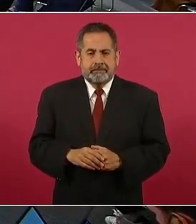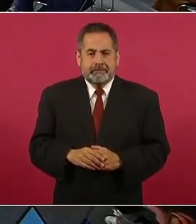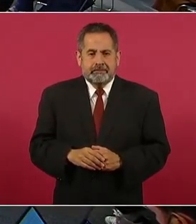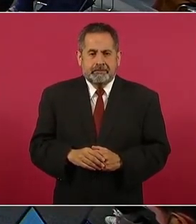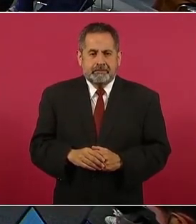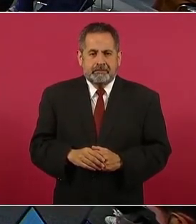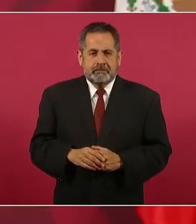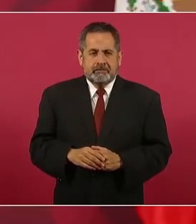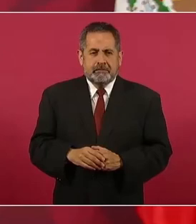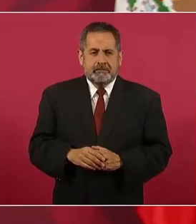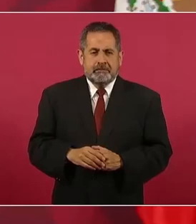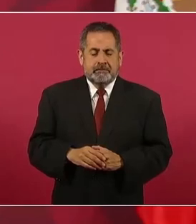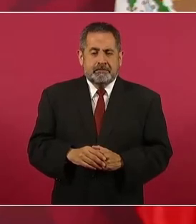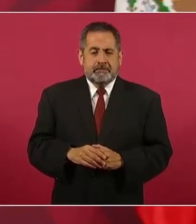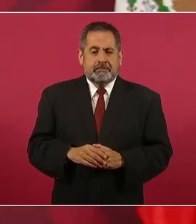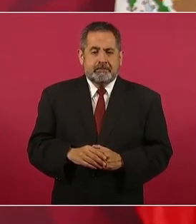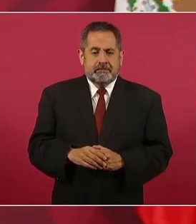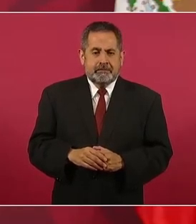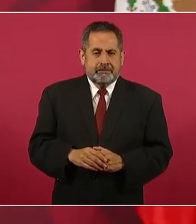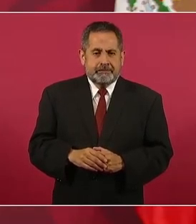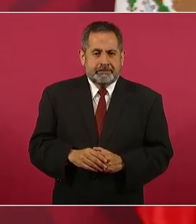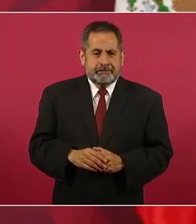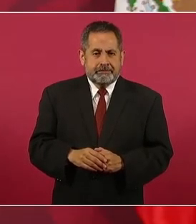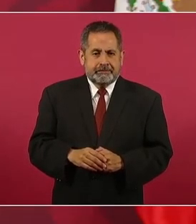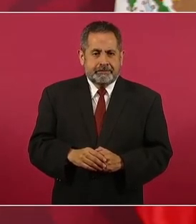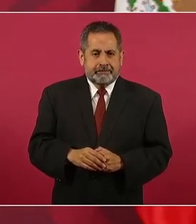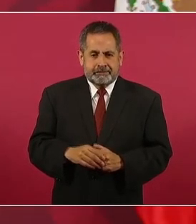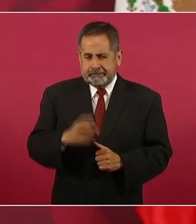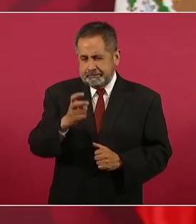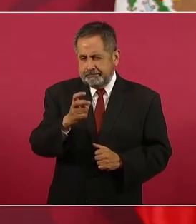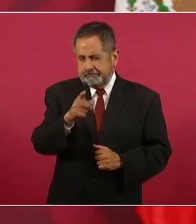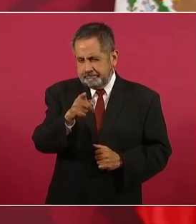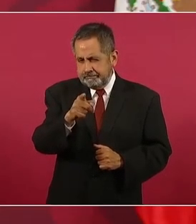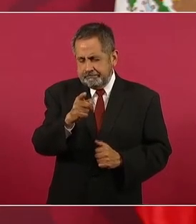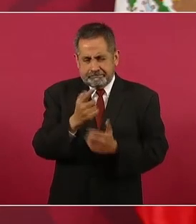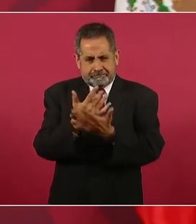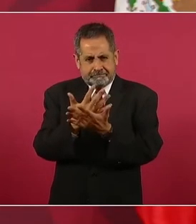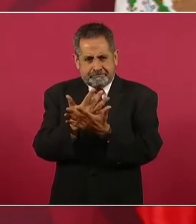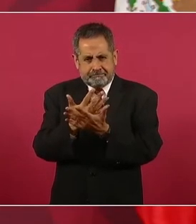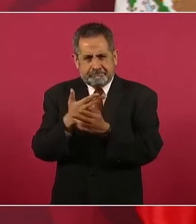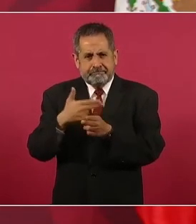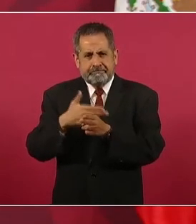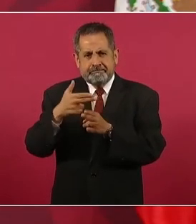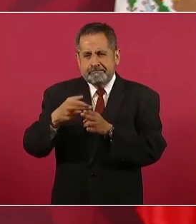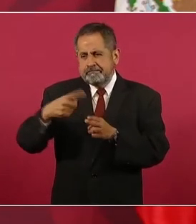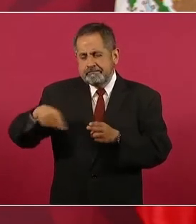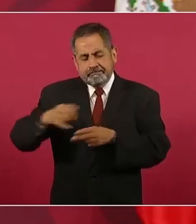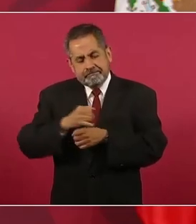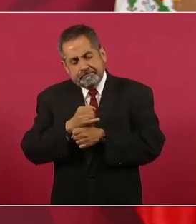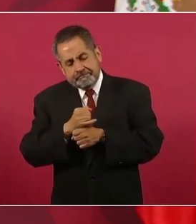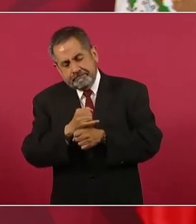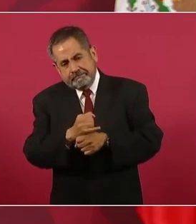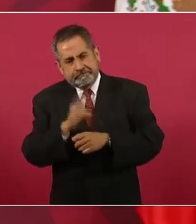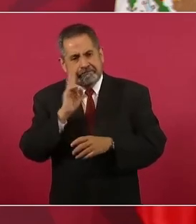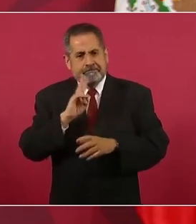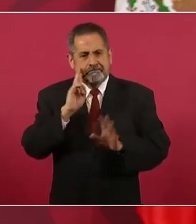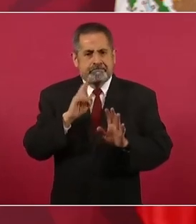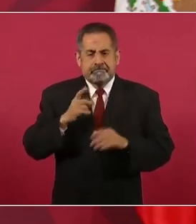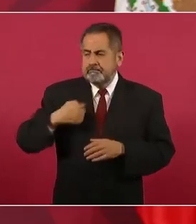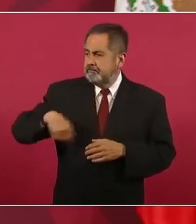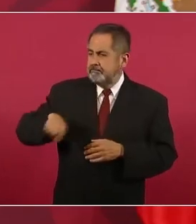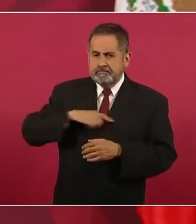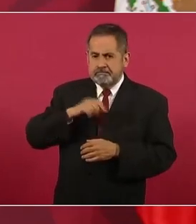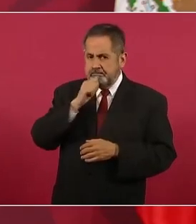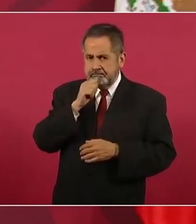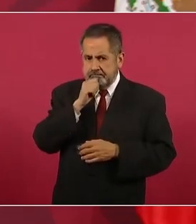Eso, hay que esperar que se investigue. Nosotros todavía